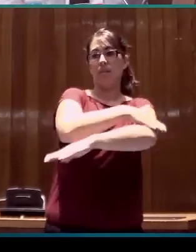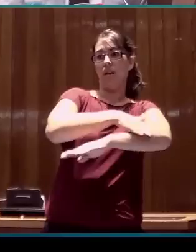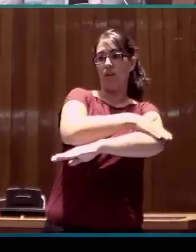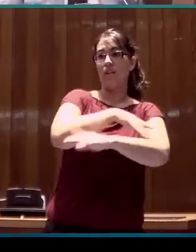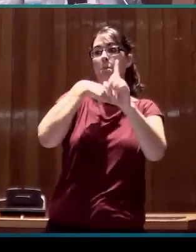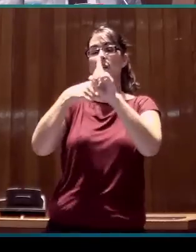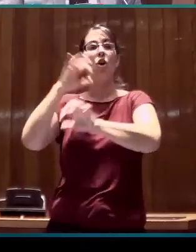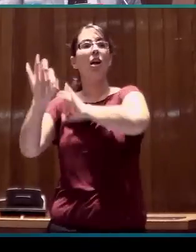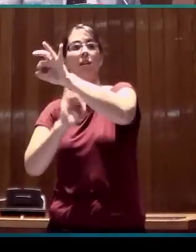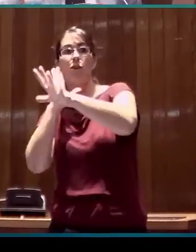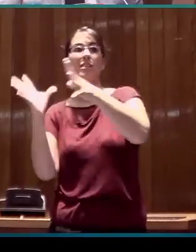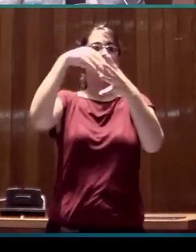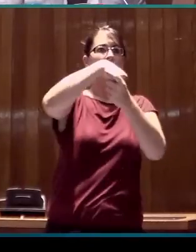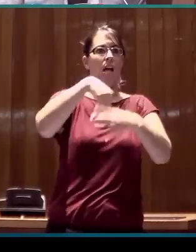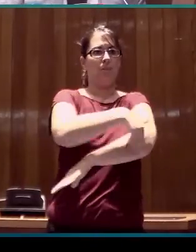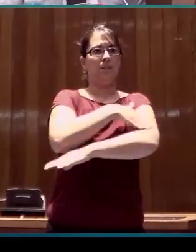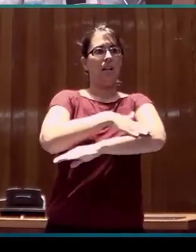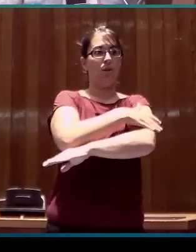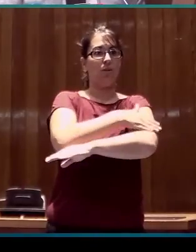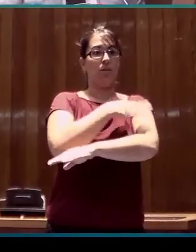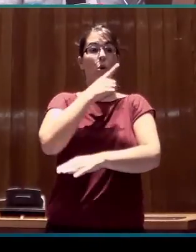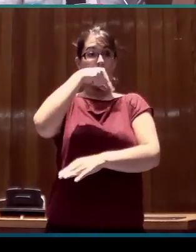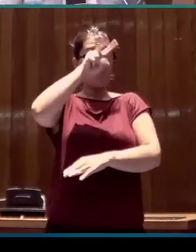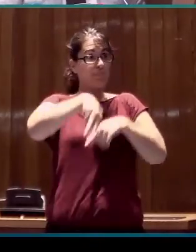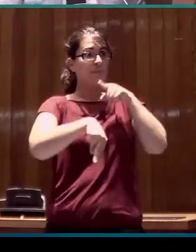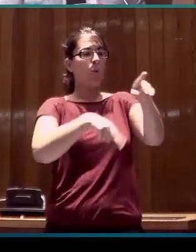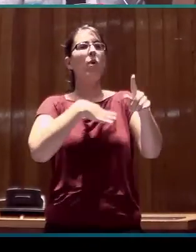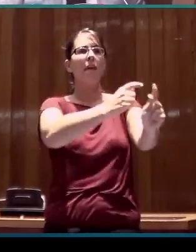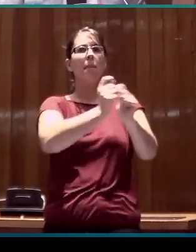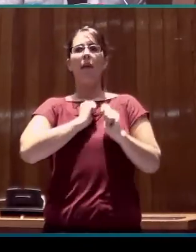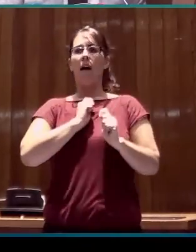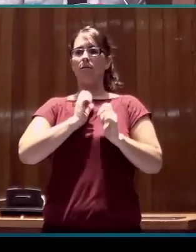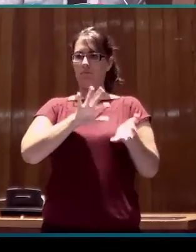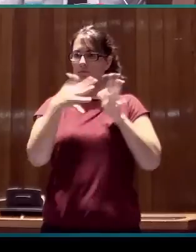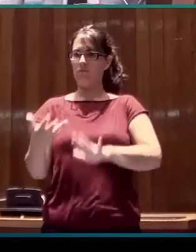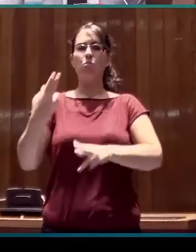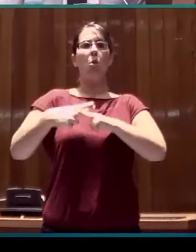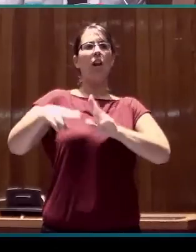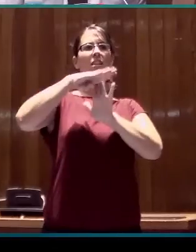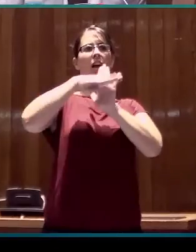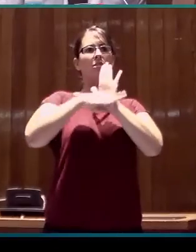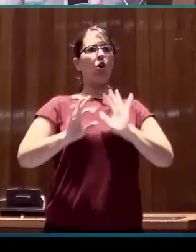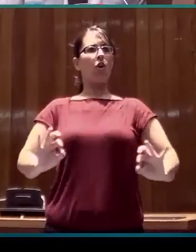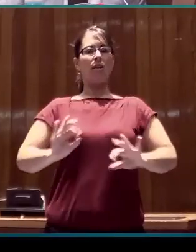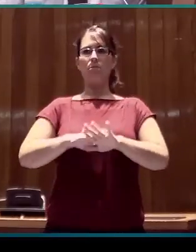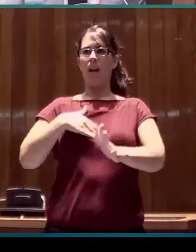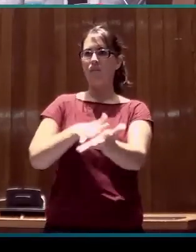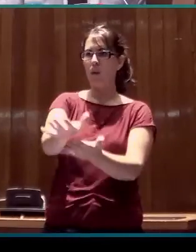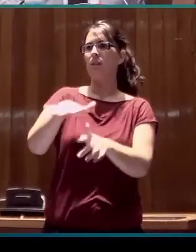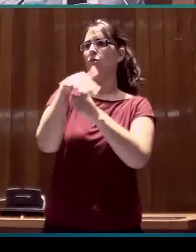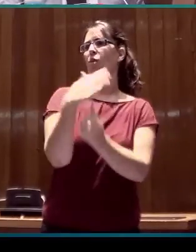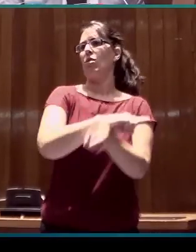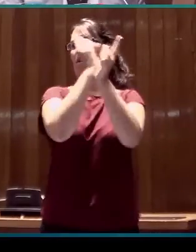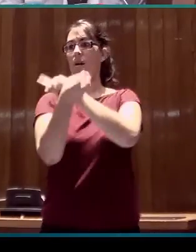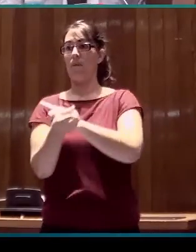administraciones, porque son las que pueden determinar políticas concretas que cambien esa situación. Y, evidentemente,